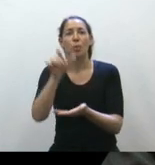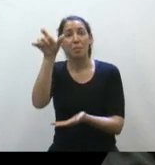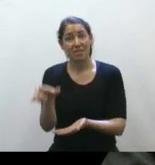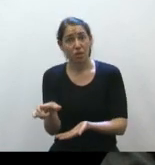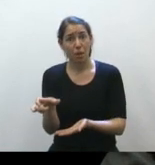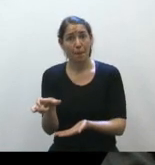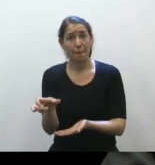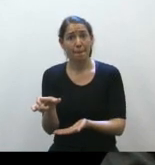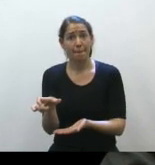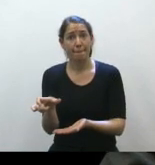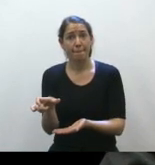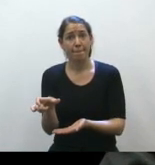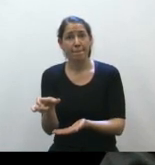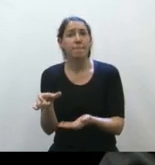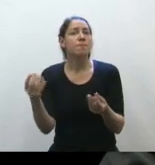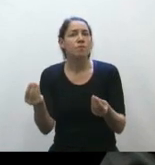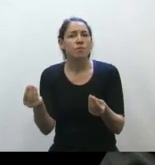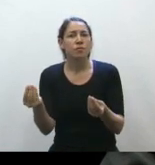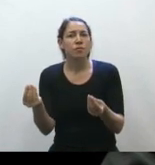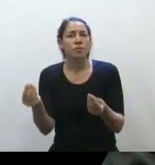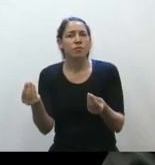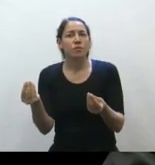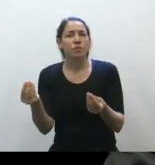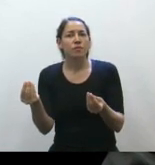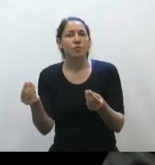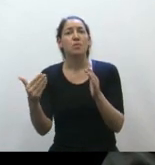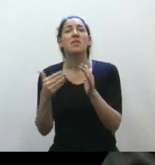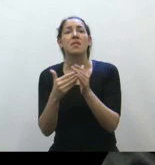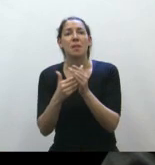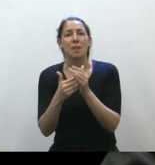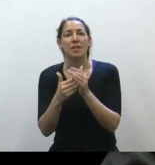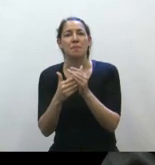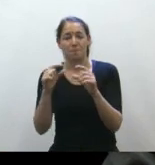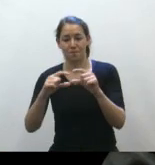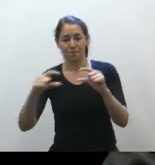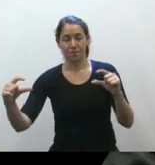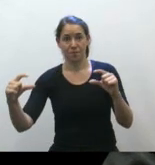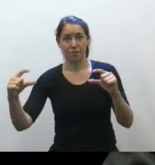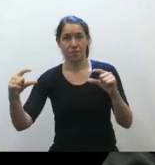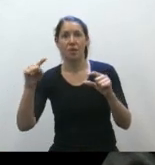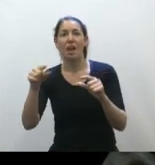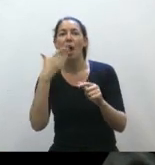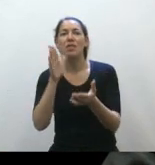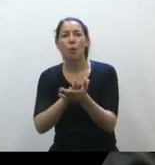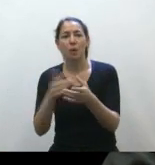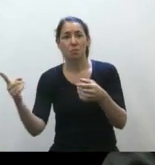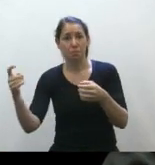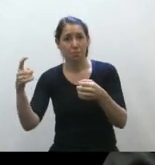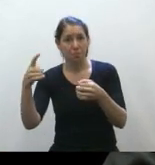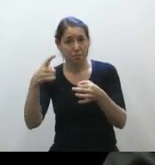está anclada a las menciones que se hacen en el tratado a la concepción